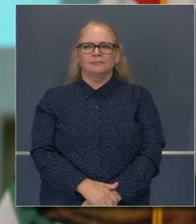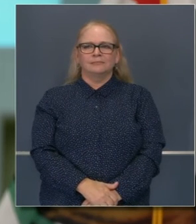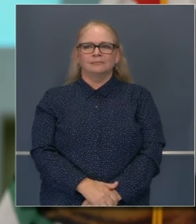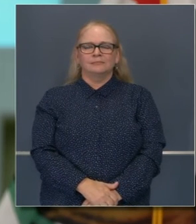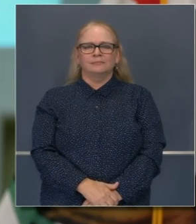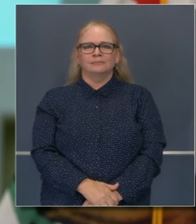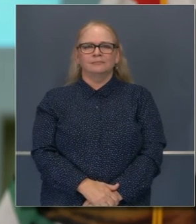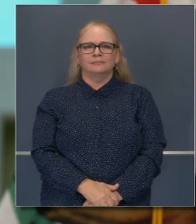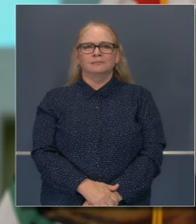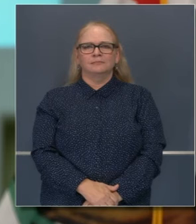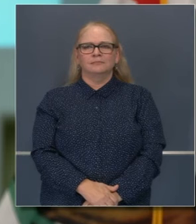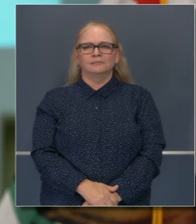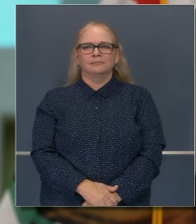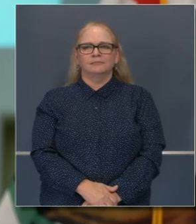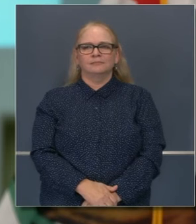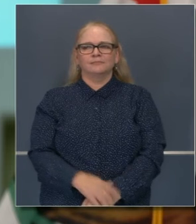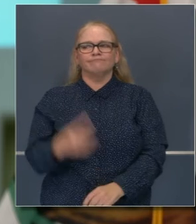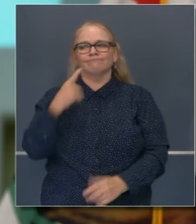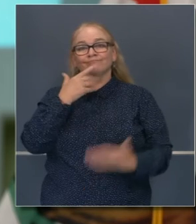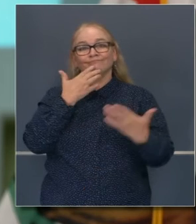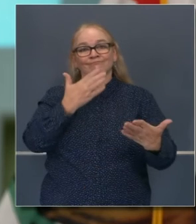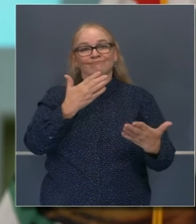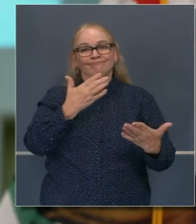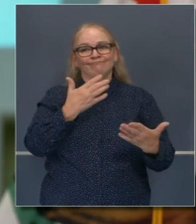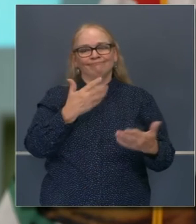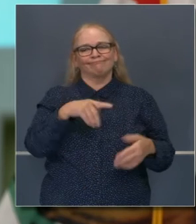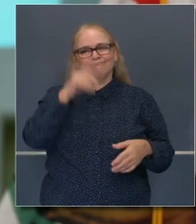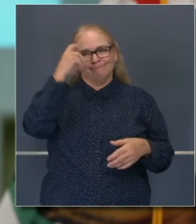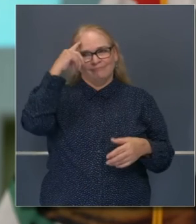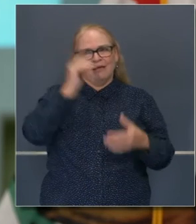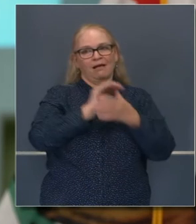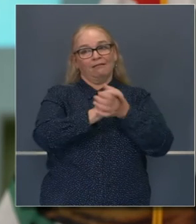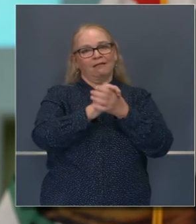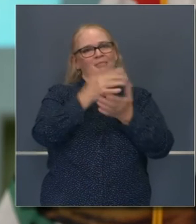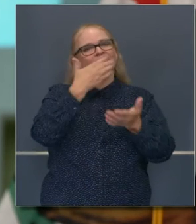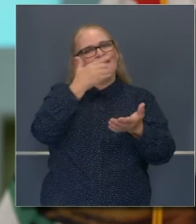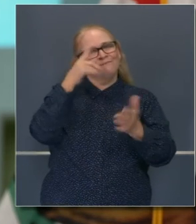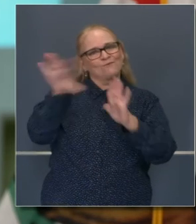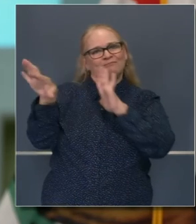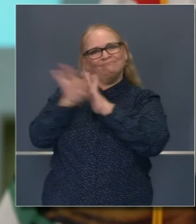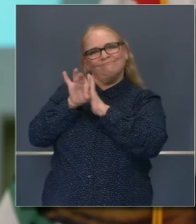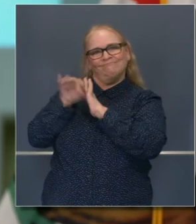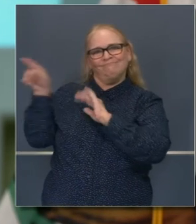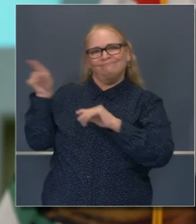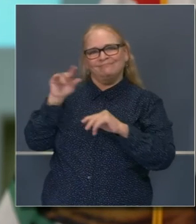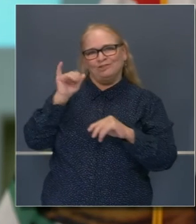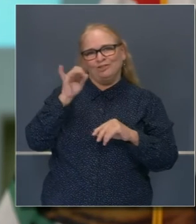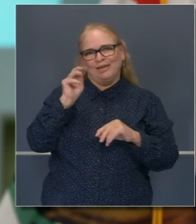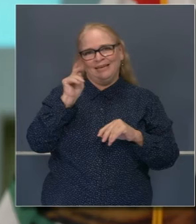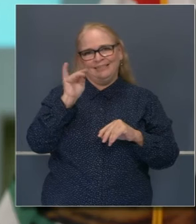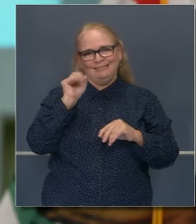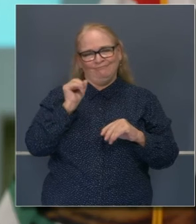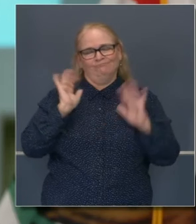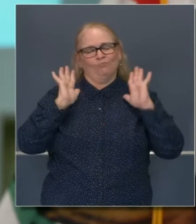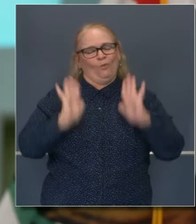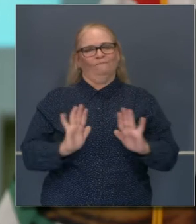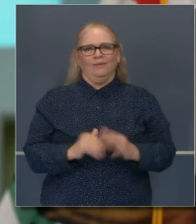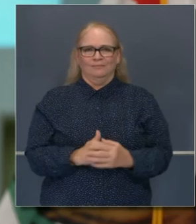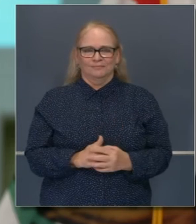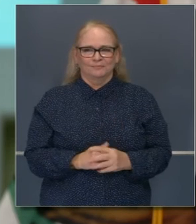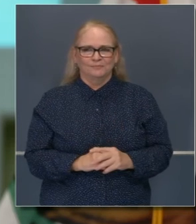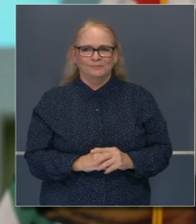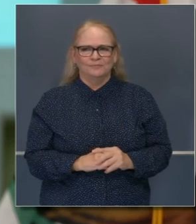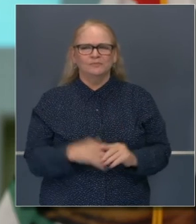Gracias y felicidades por el nombramiento de hoy. Tengo una pregunta sobre el virus